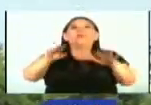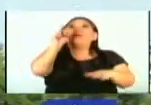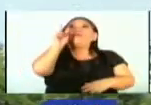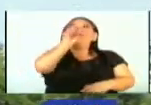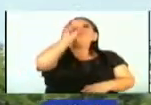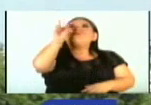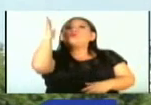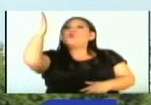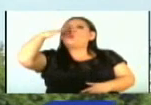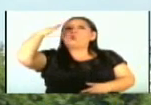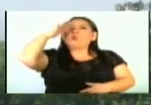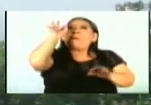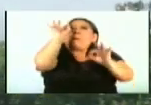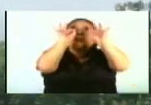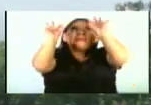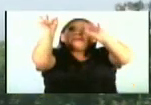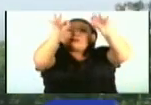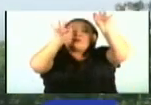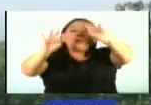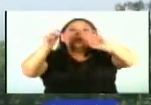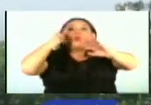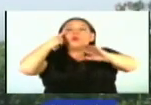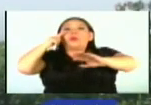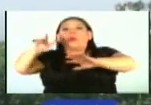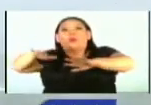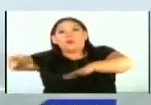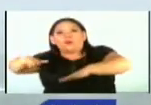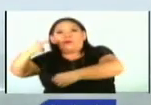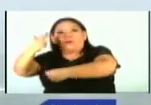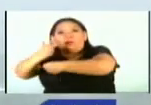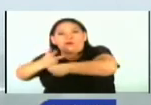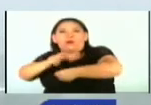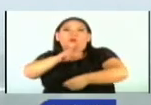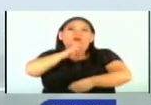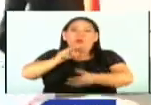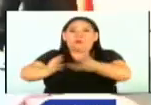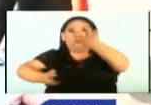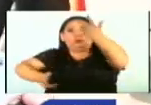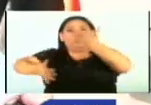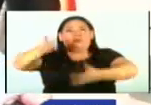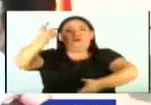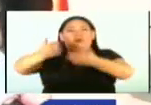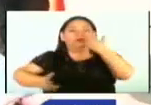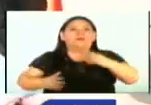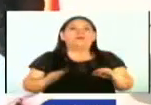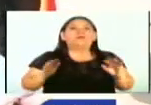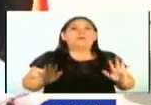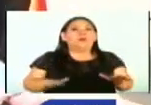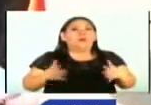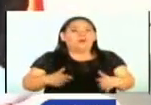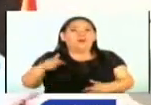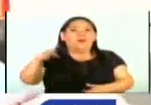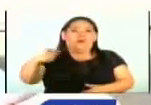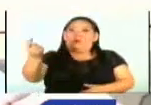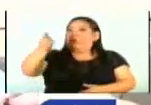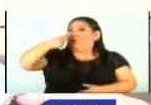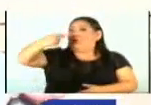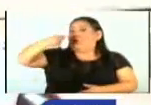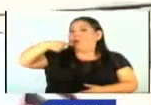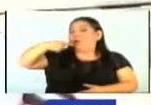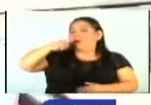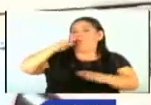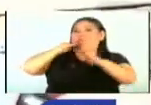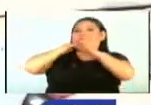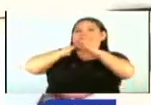partículas contaminantes provenientes de incendios de Guatemala y Honduras. Más que todo toma medicamentos para que nos siga,